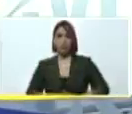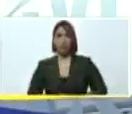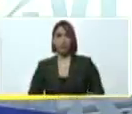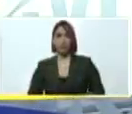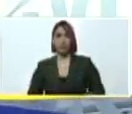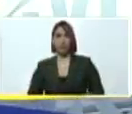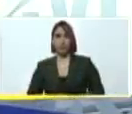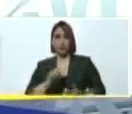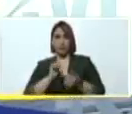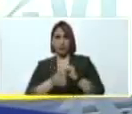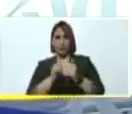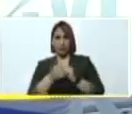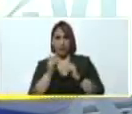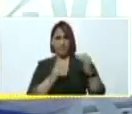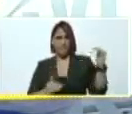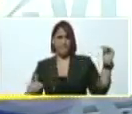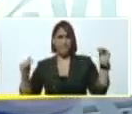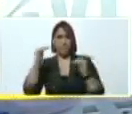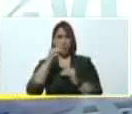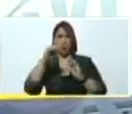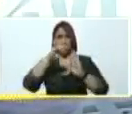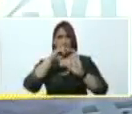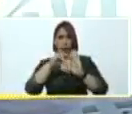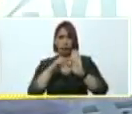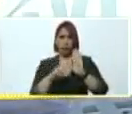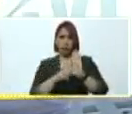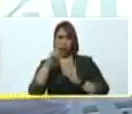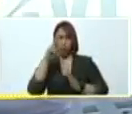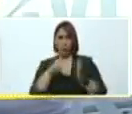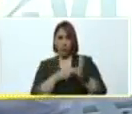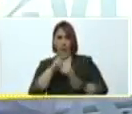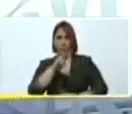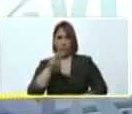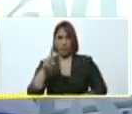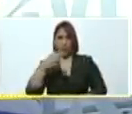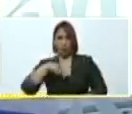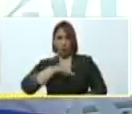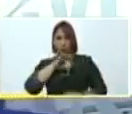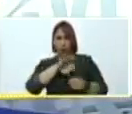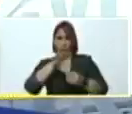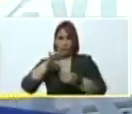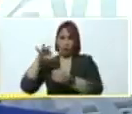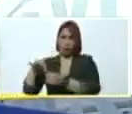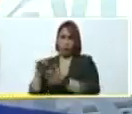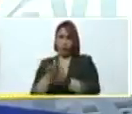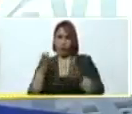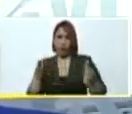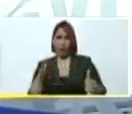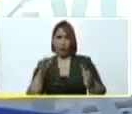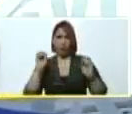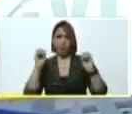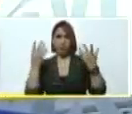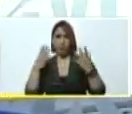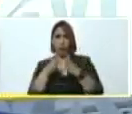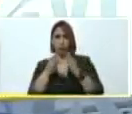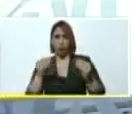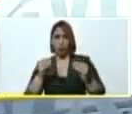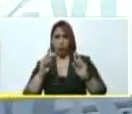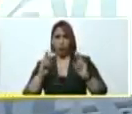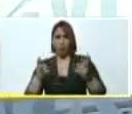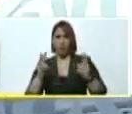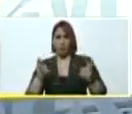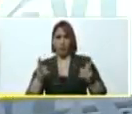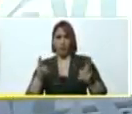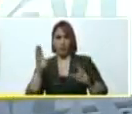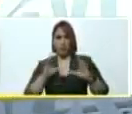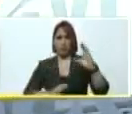el deporte al máximo nivel. 2021 estamos cosechando grandes éxitos en todos los campos de la ciencia,